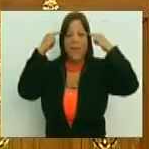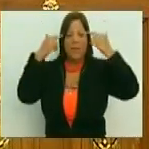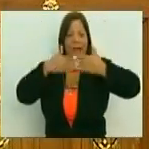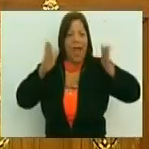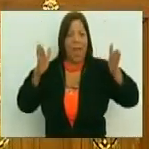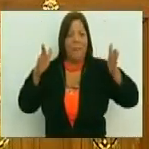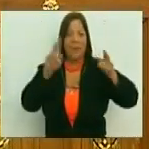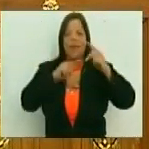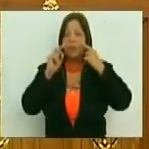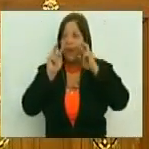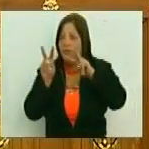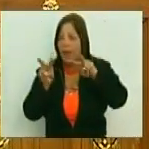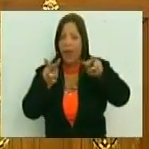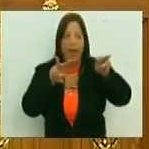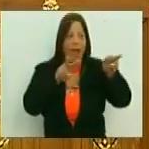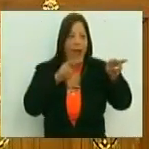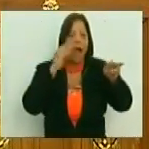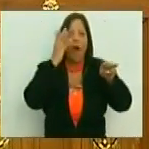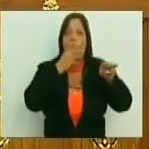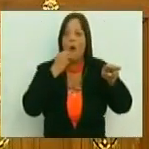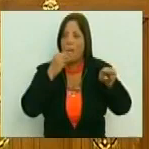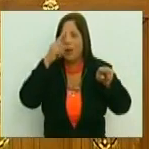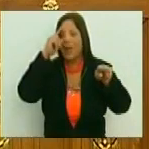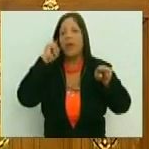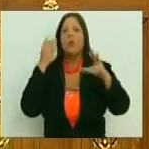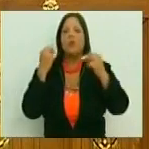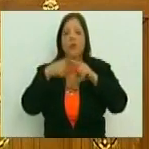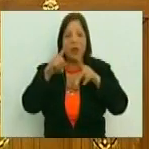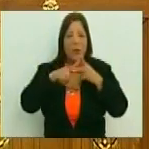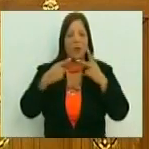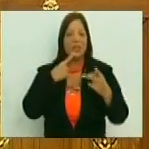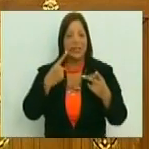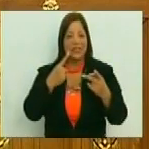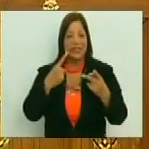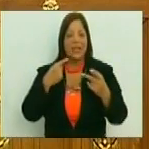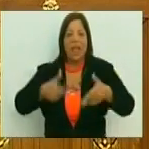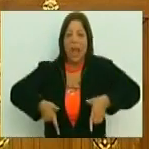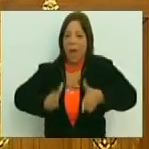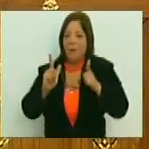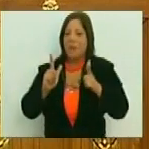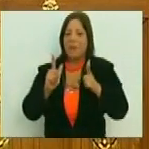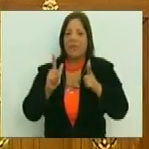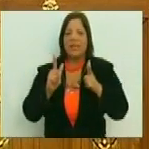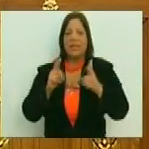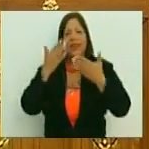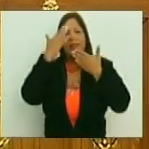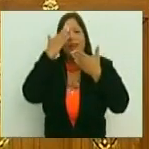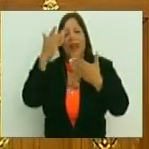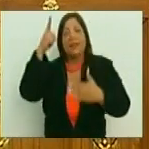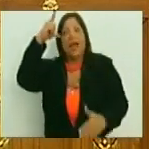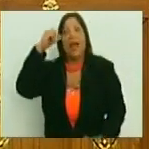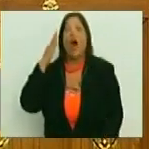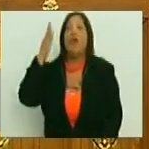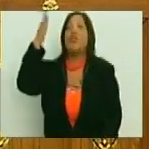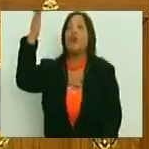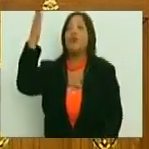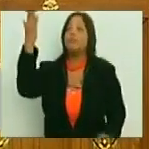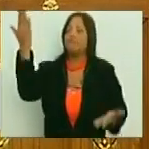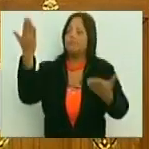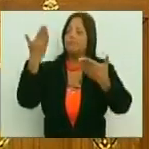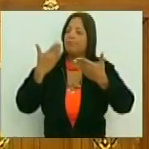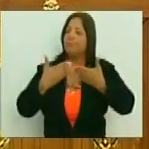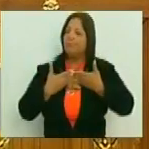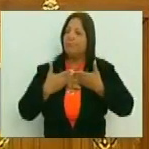le hizo ver que también teníamos muchas cosas que decir. Que me haya permitido, esto se lo agradezco a Dios, que me haya permitido